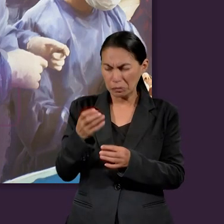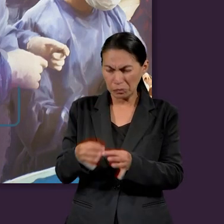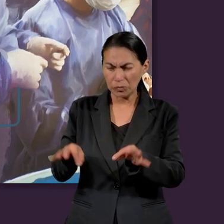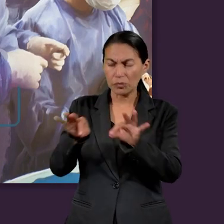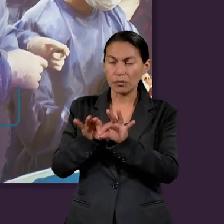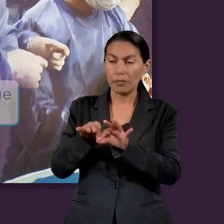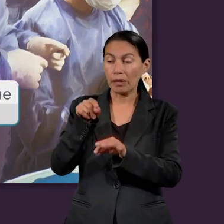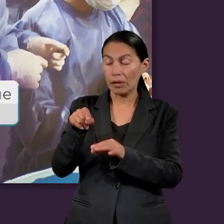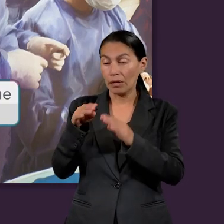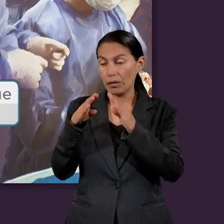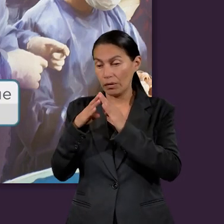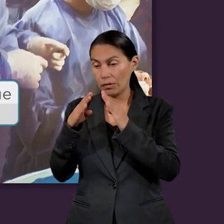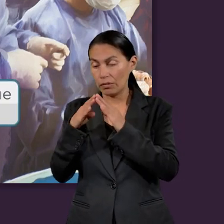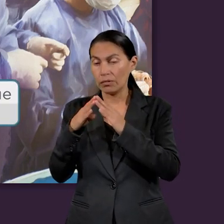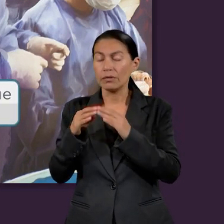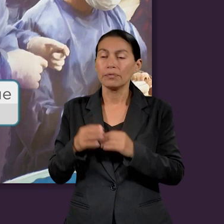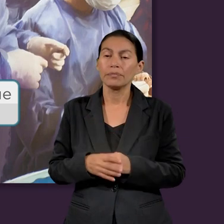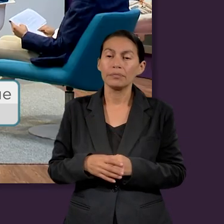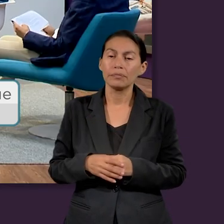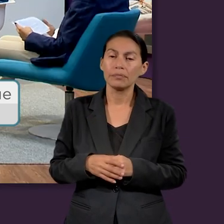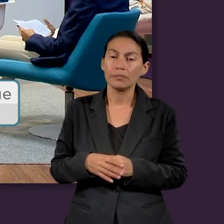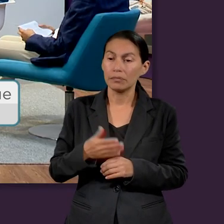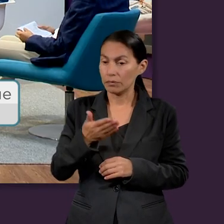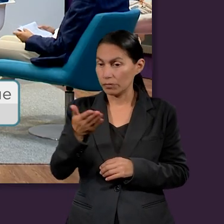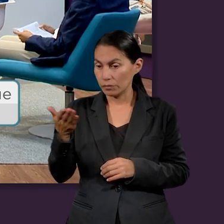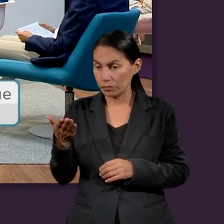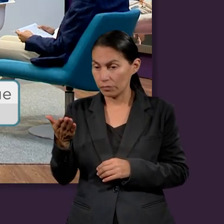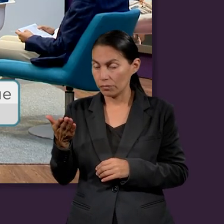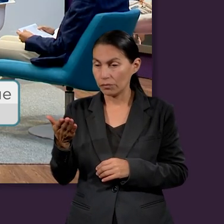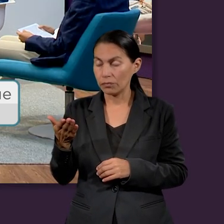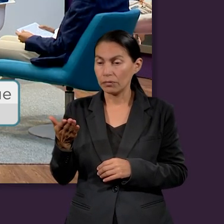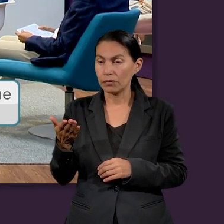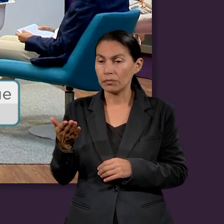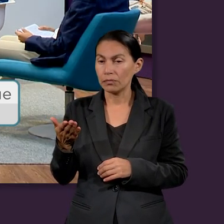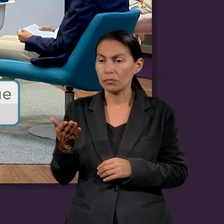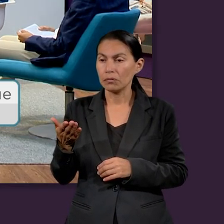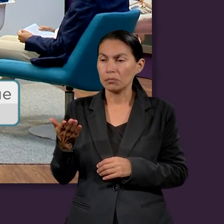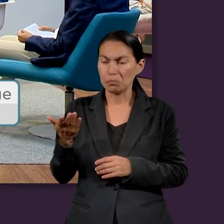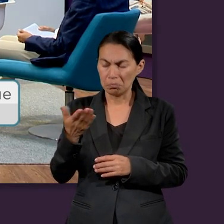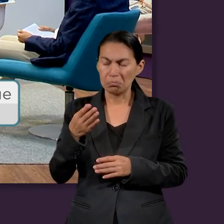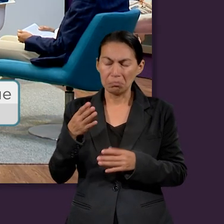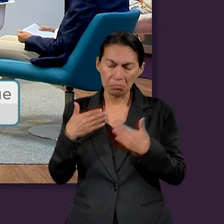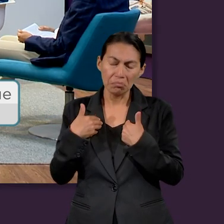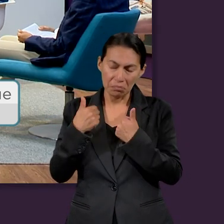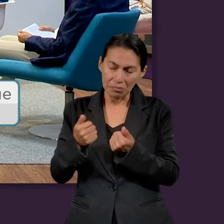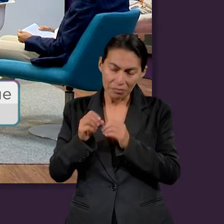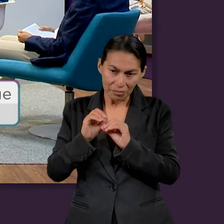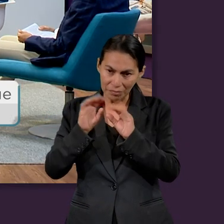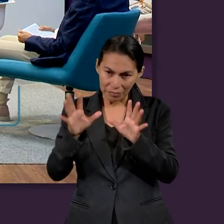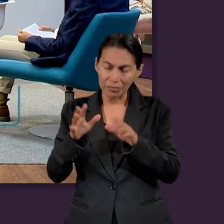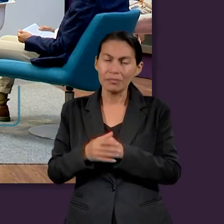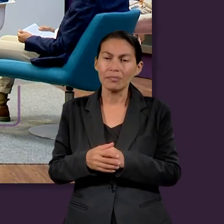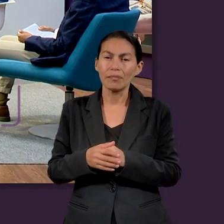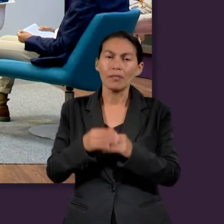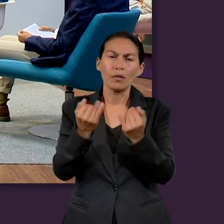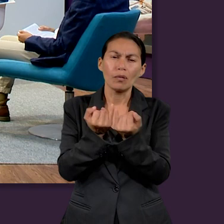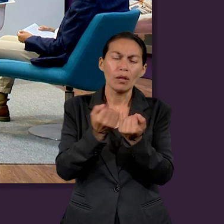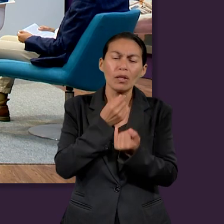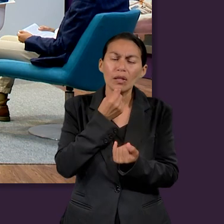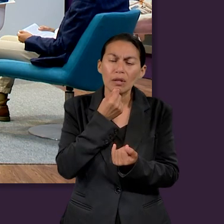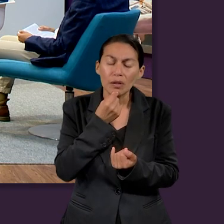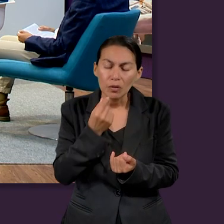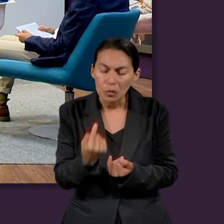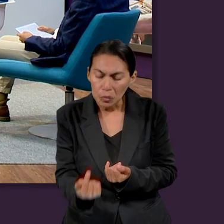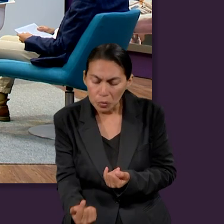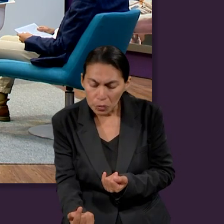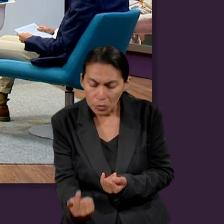y es una parte muy fundamental en el hogar, que se tiene que implementar en el hogar para que tengan esas bases.